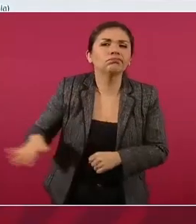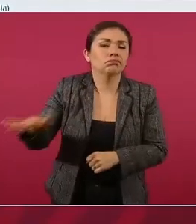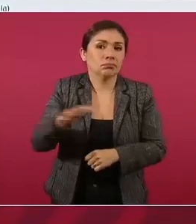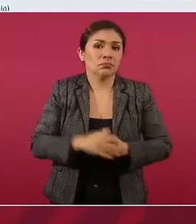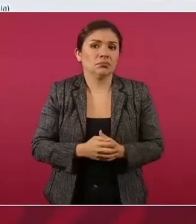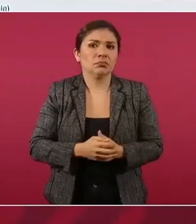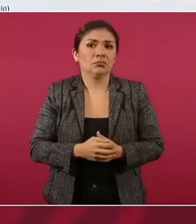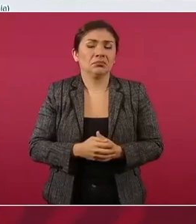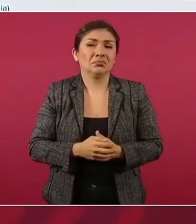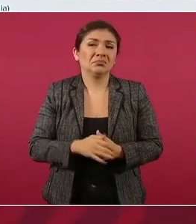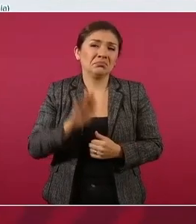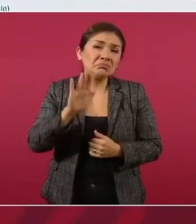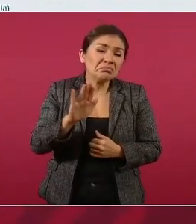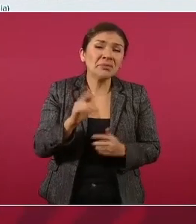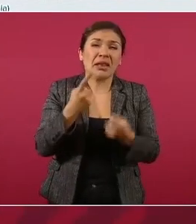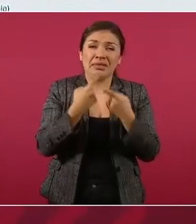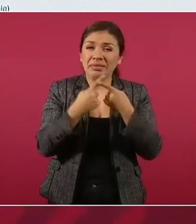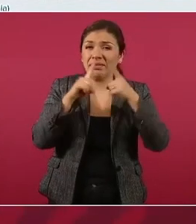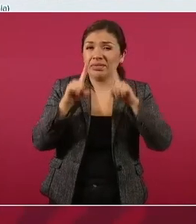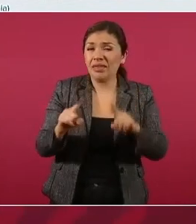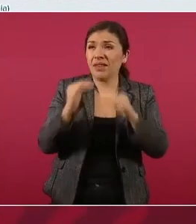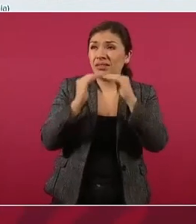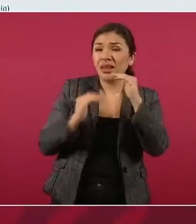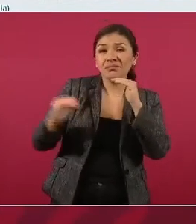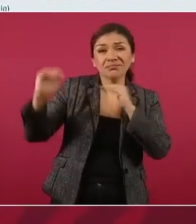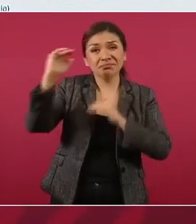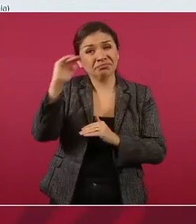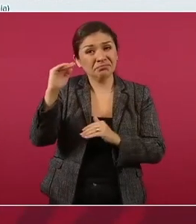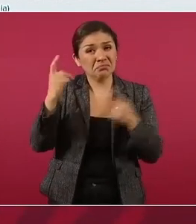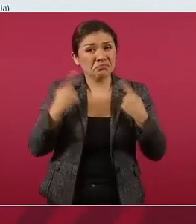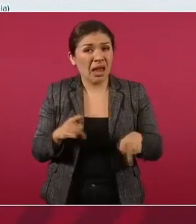los de arriba es